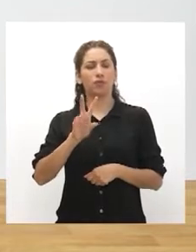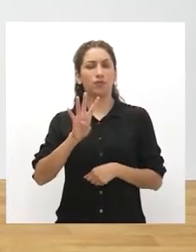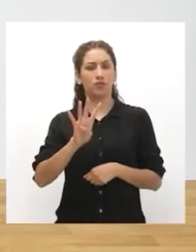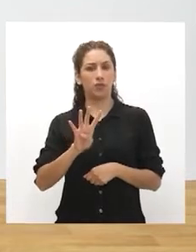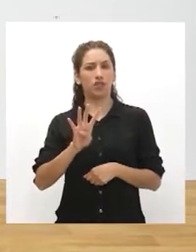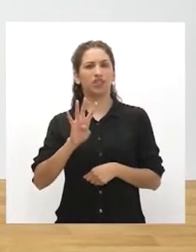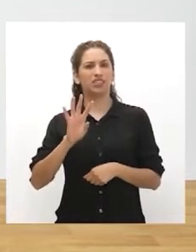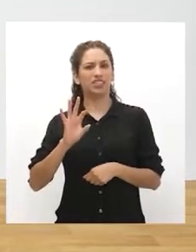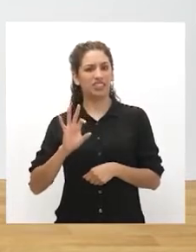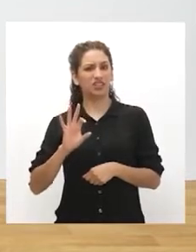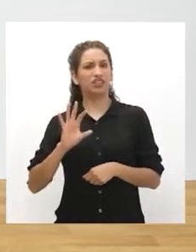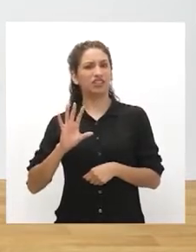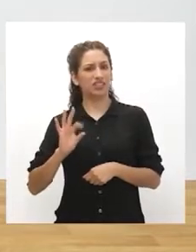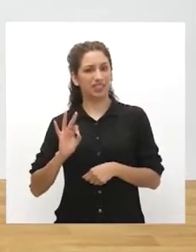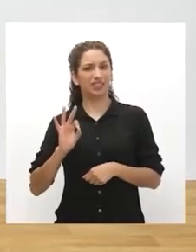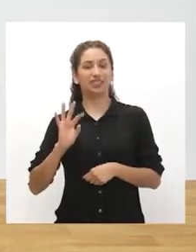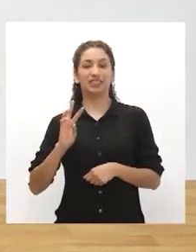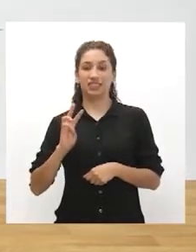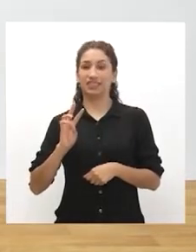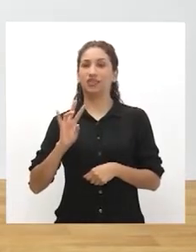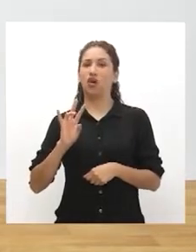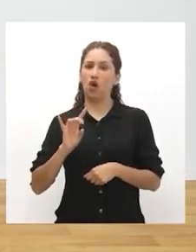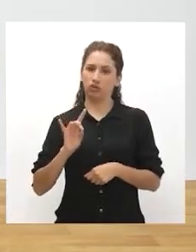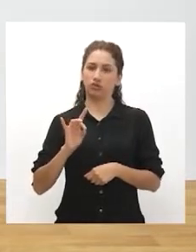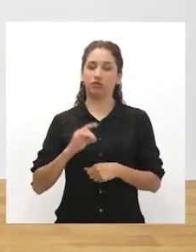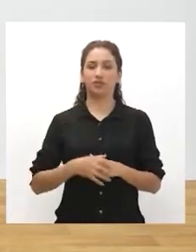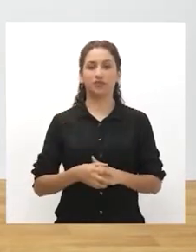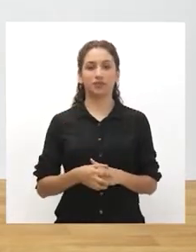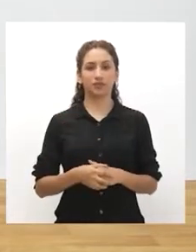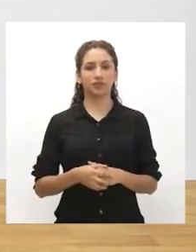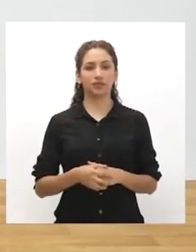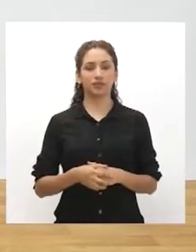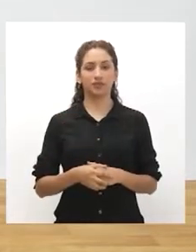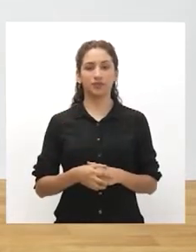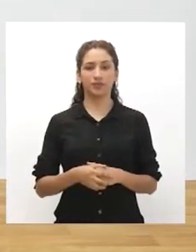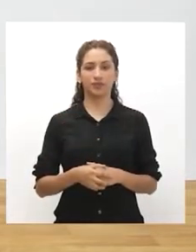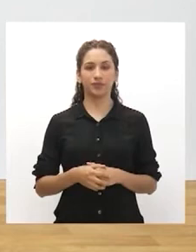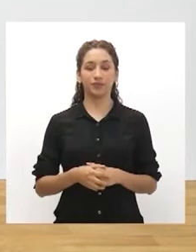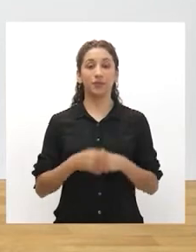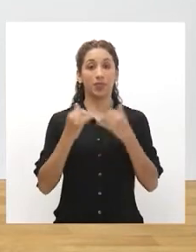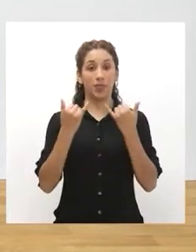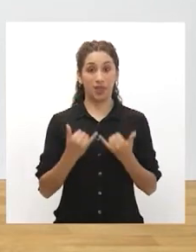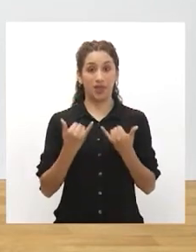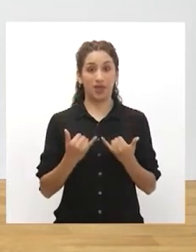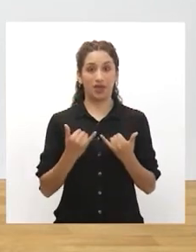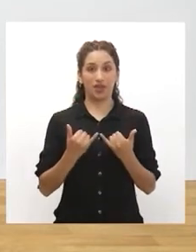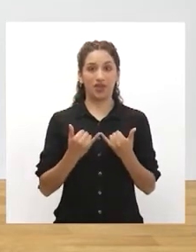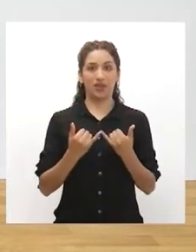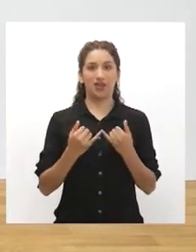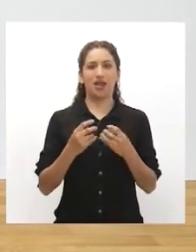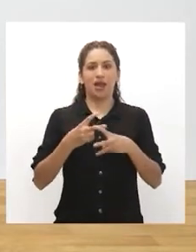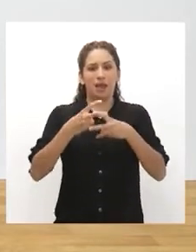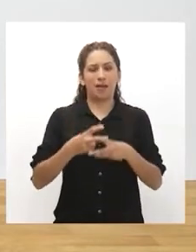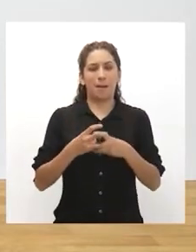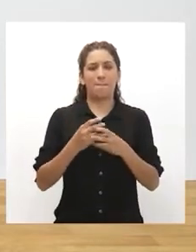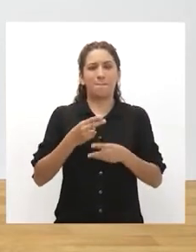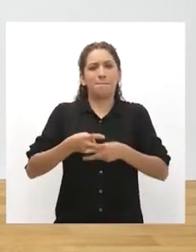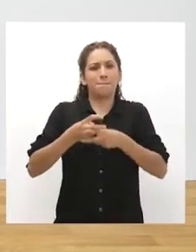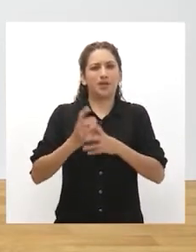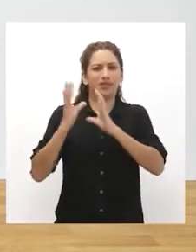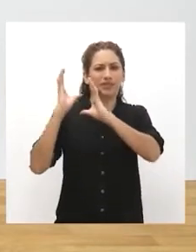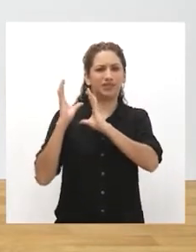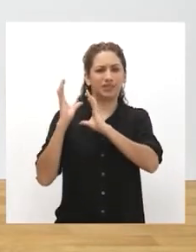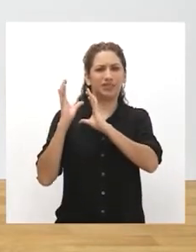2, 3, 4, 5, 6, 7, 8. Eso es. Ahora, cargando peso.